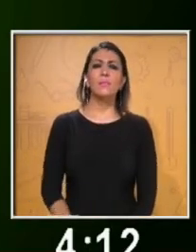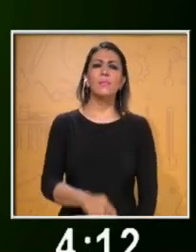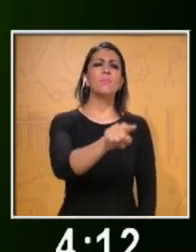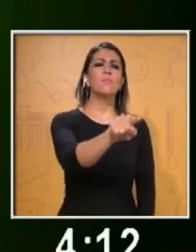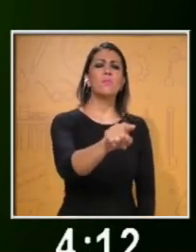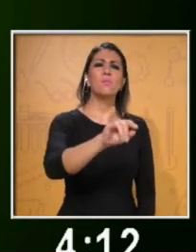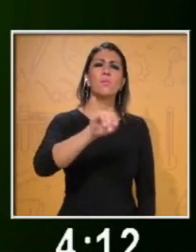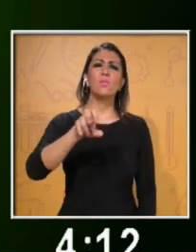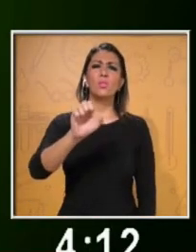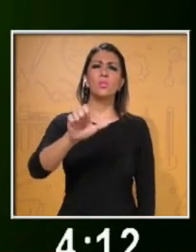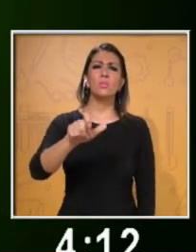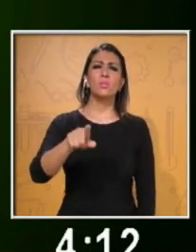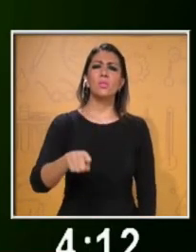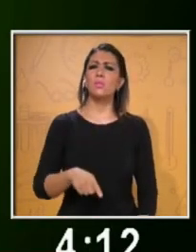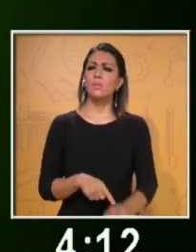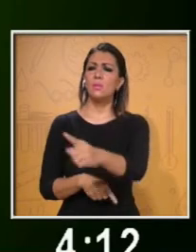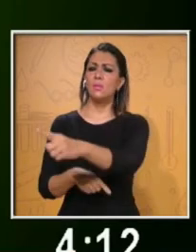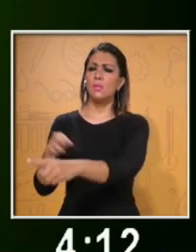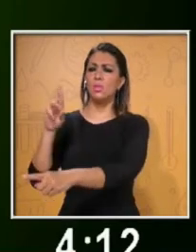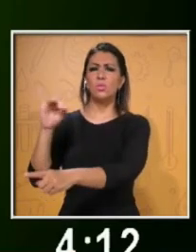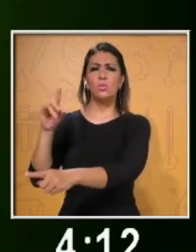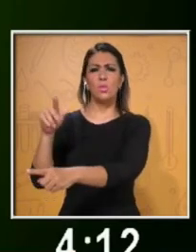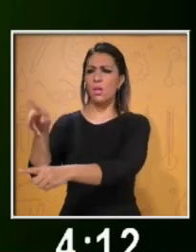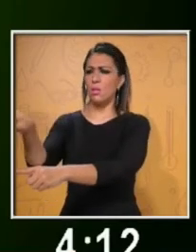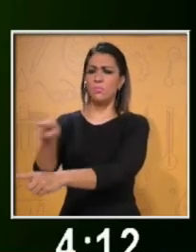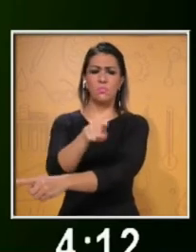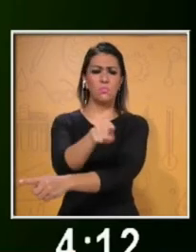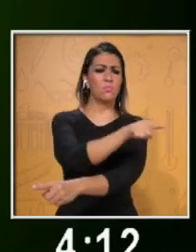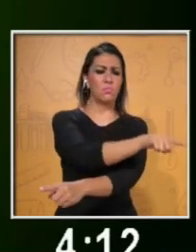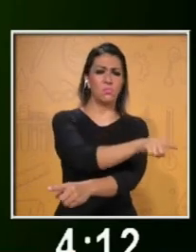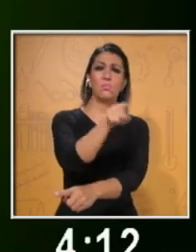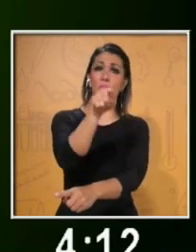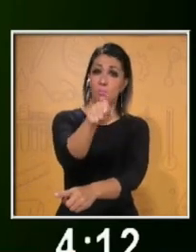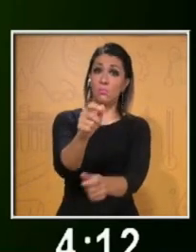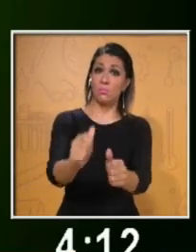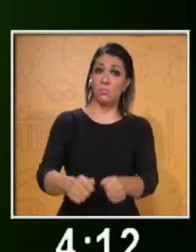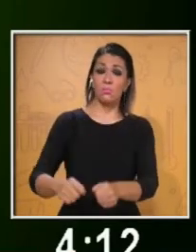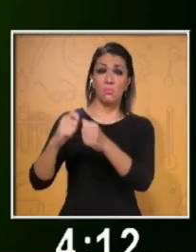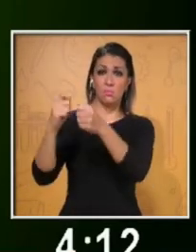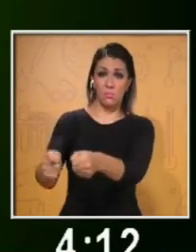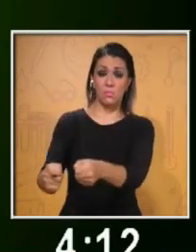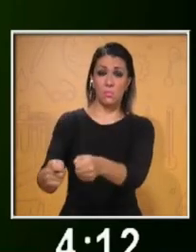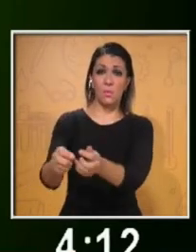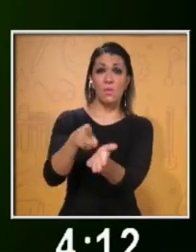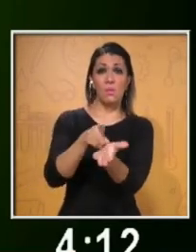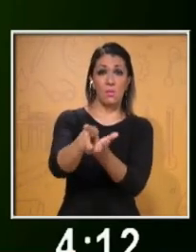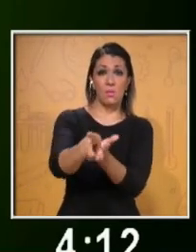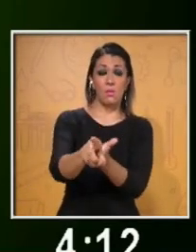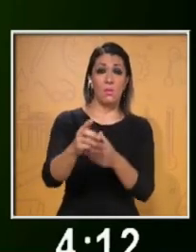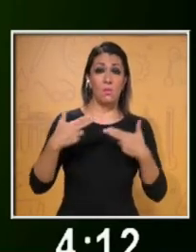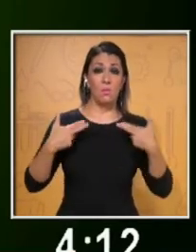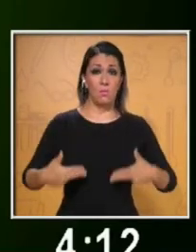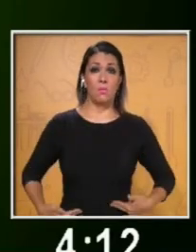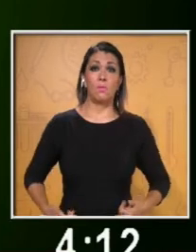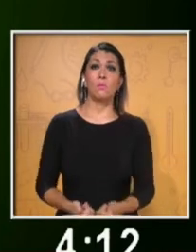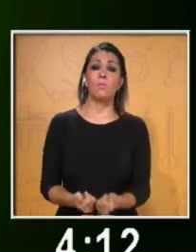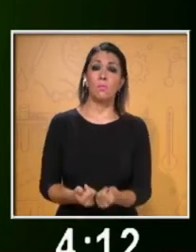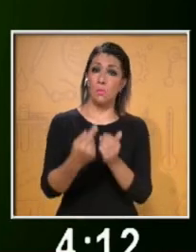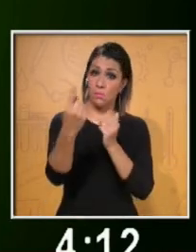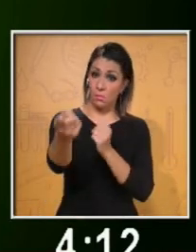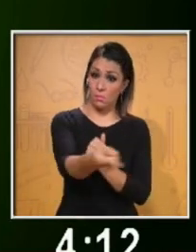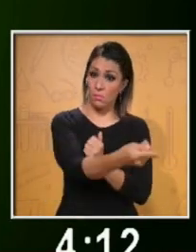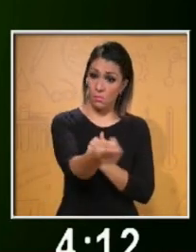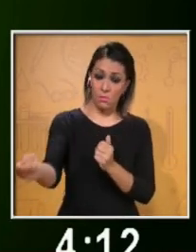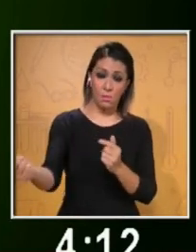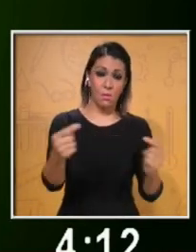José, Rosario, Mauricio, a ustedes les he asignado el tema de derechos humanos. Para esta exposición